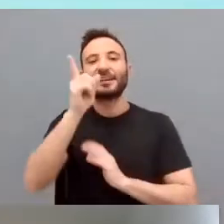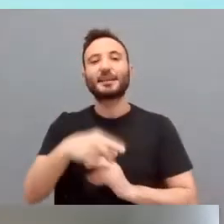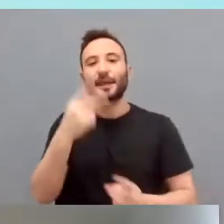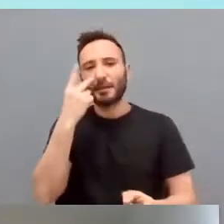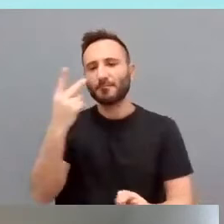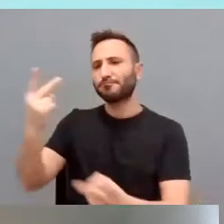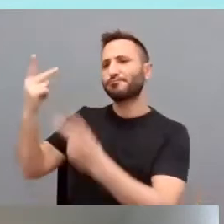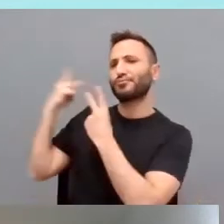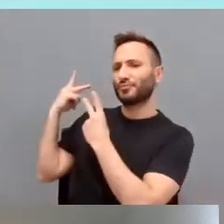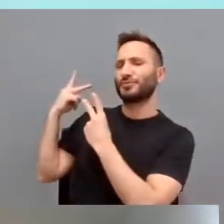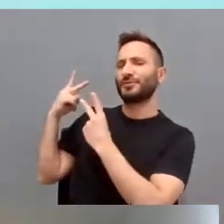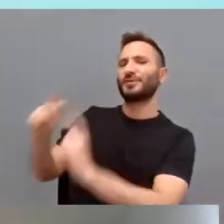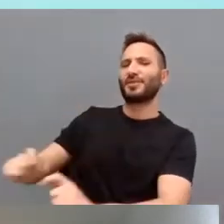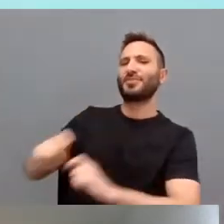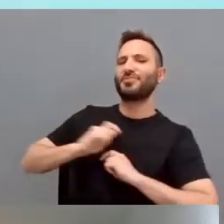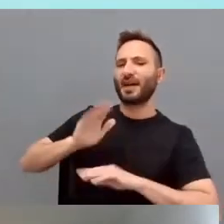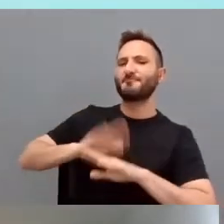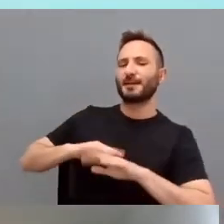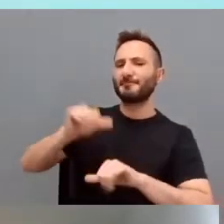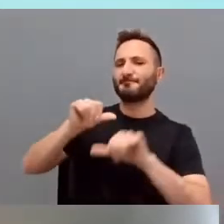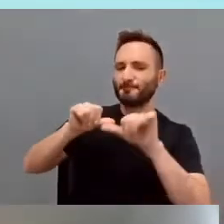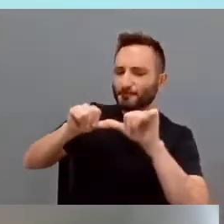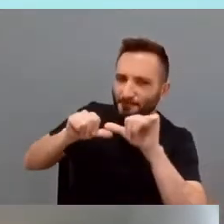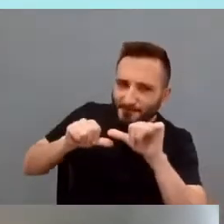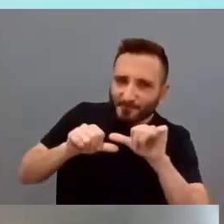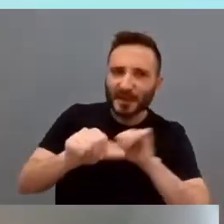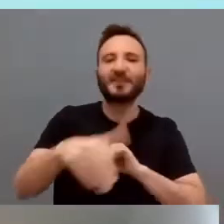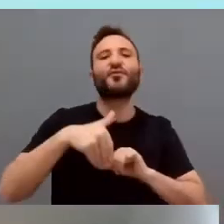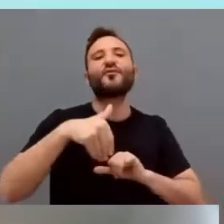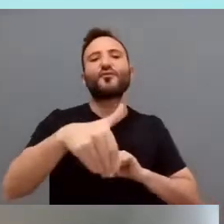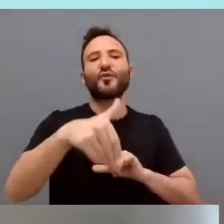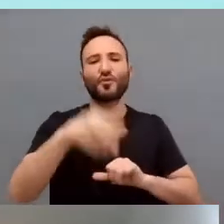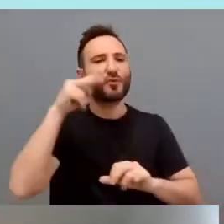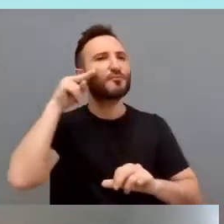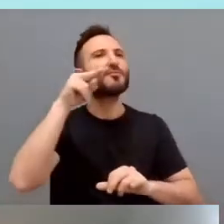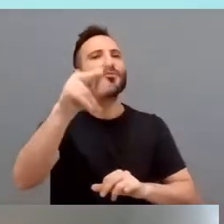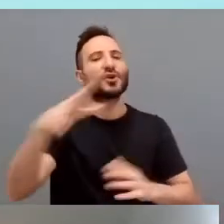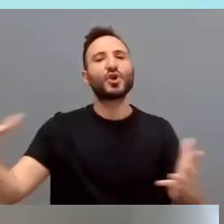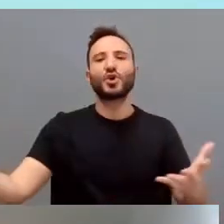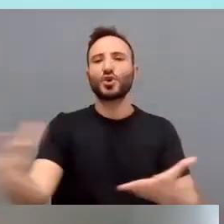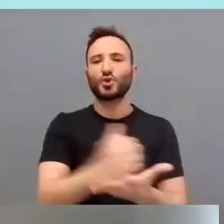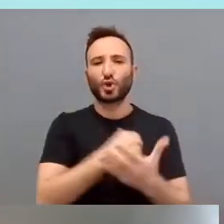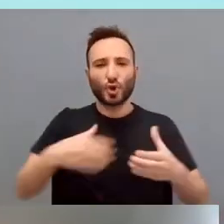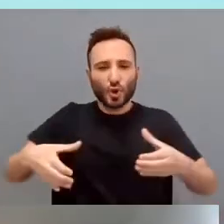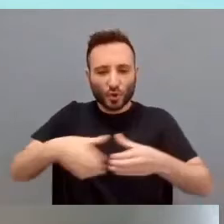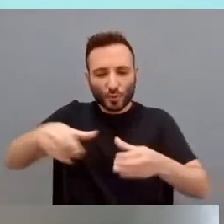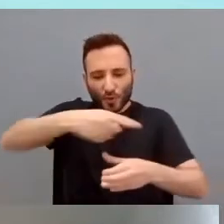pasado nos da pie para esa ventana al futuro que tienen todos nuestros